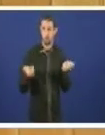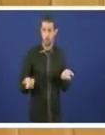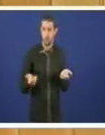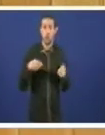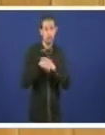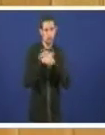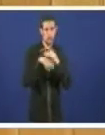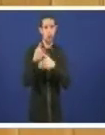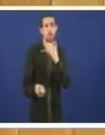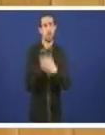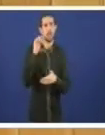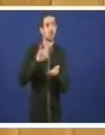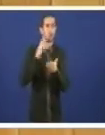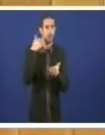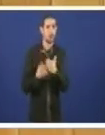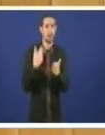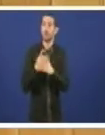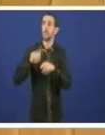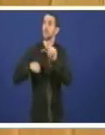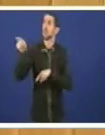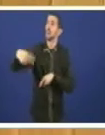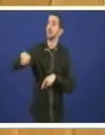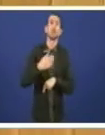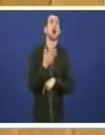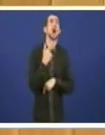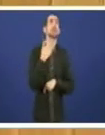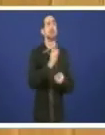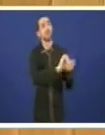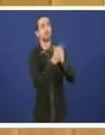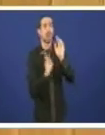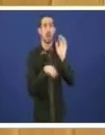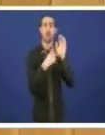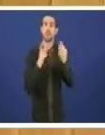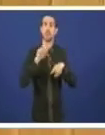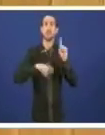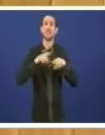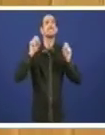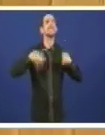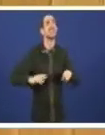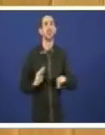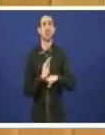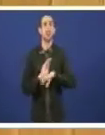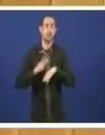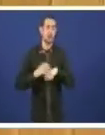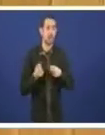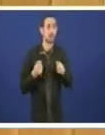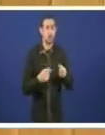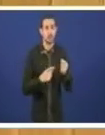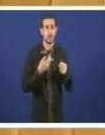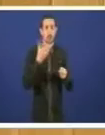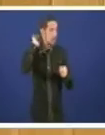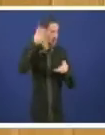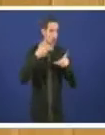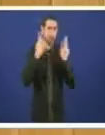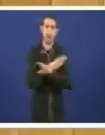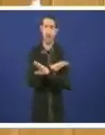mañá cando despeta o seu antollo e sin as máis mínimas garantías de legitimidade democrática máis nada